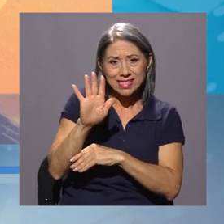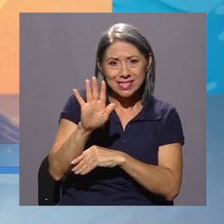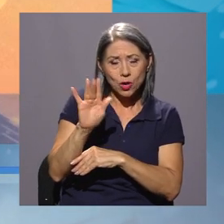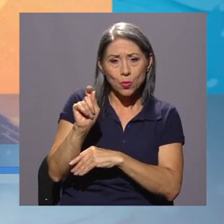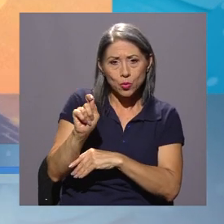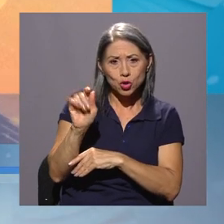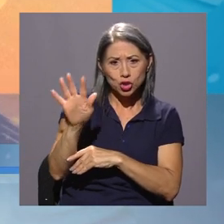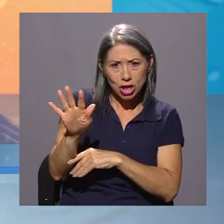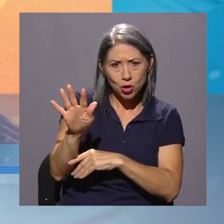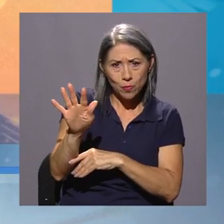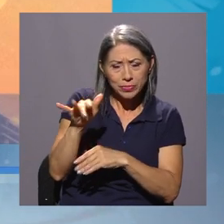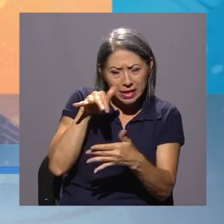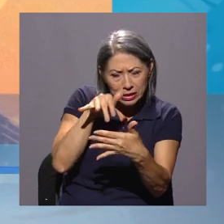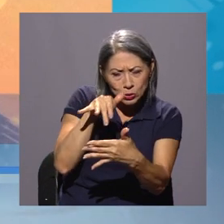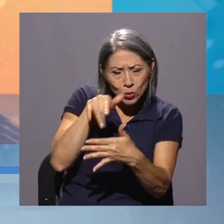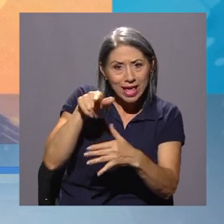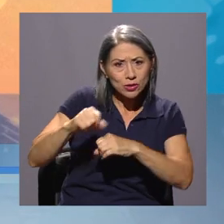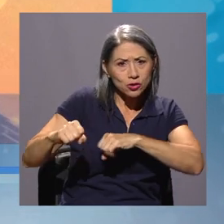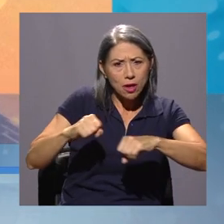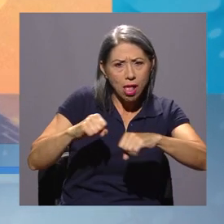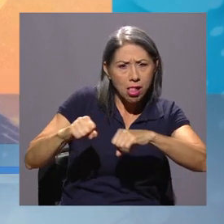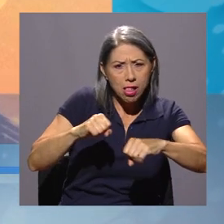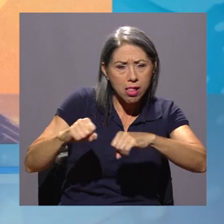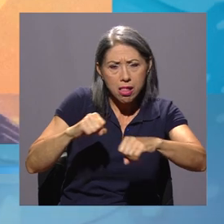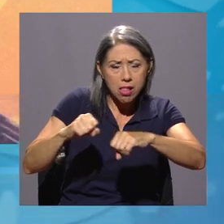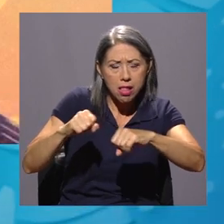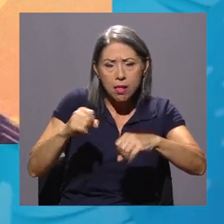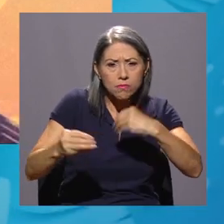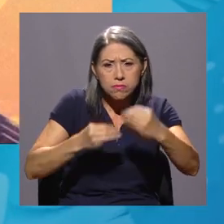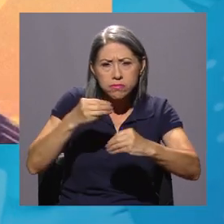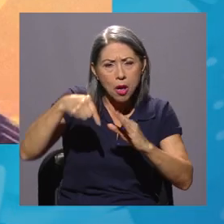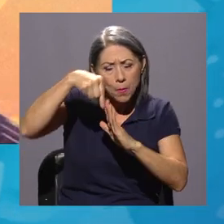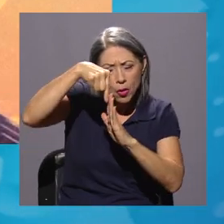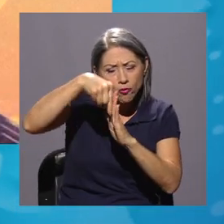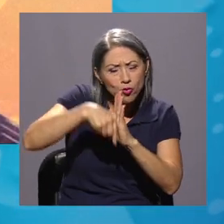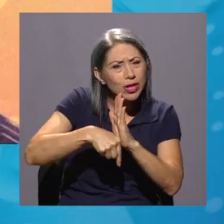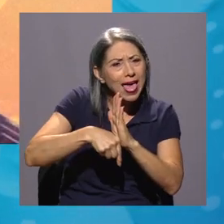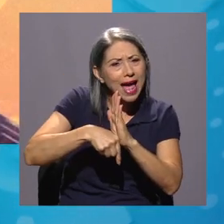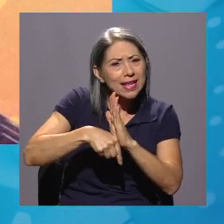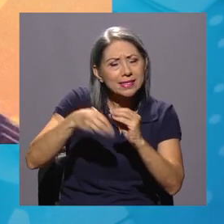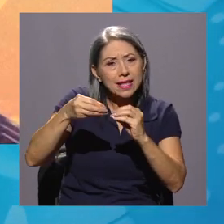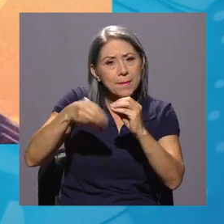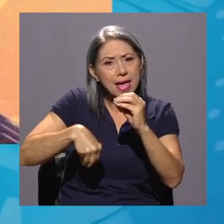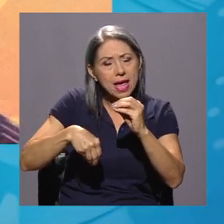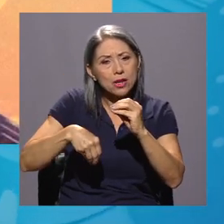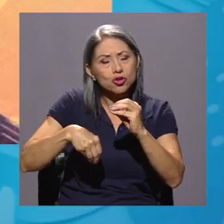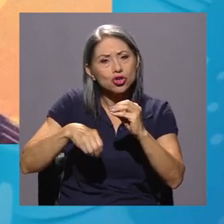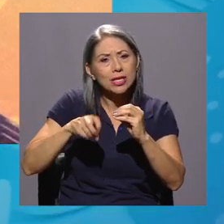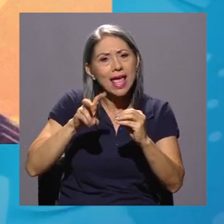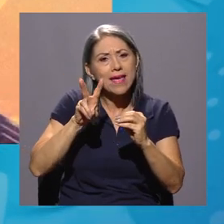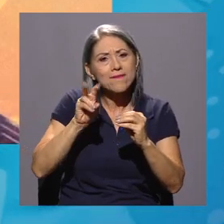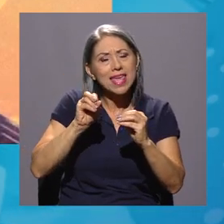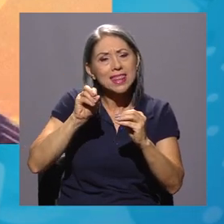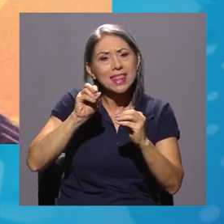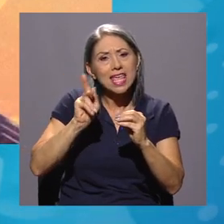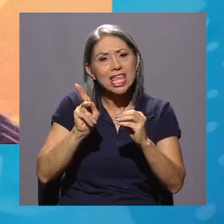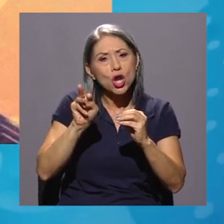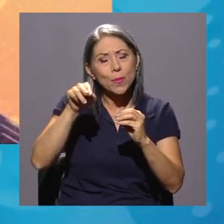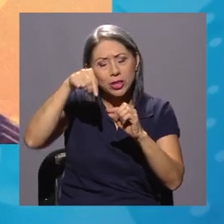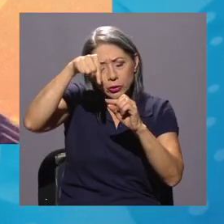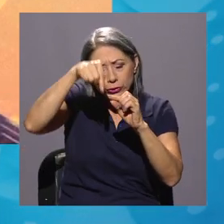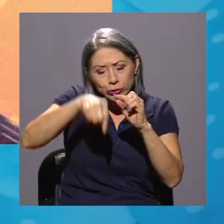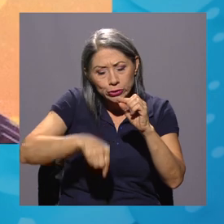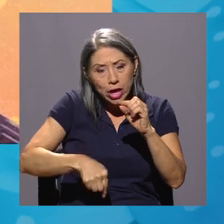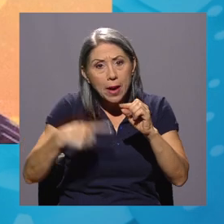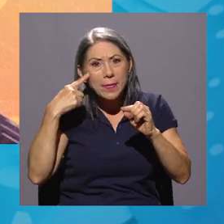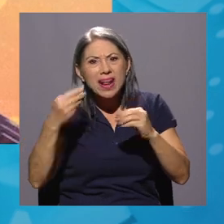mayor a 5.5 y que fueran superficiales de profundidades menores a 20 kilómetros,